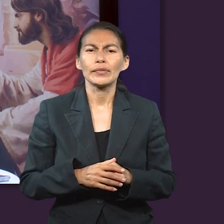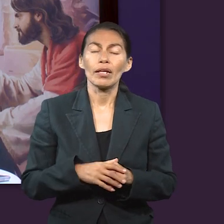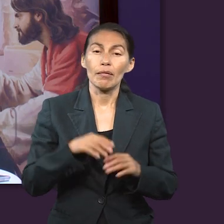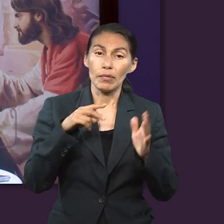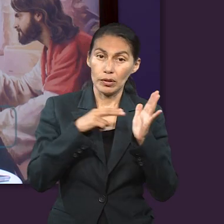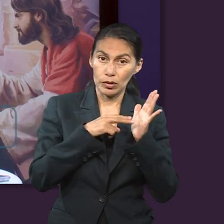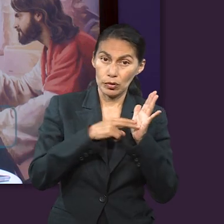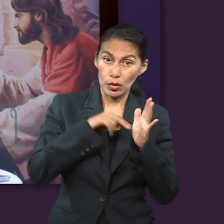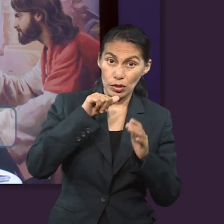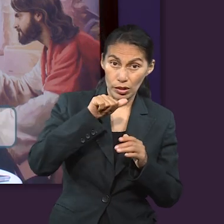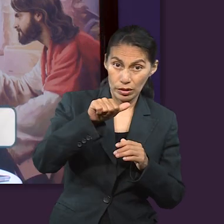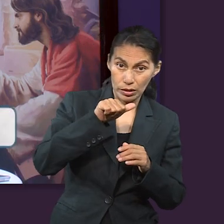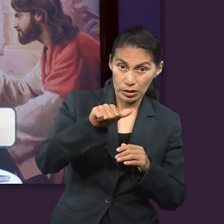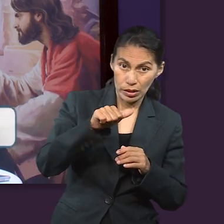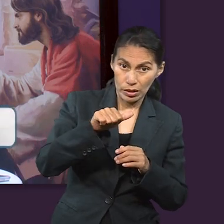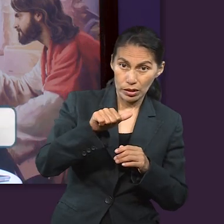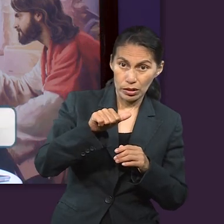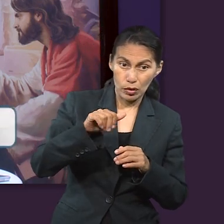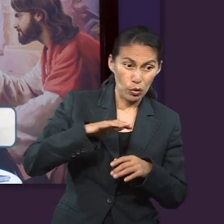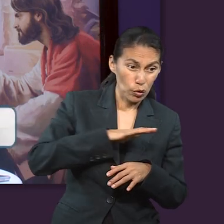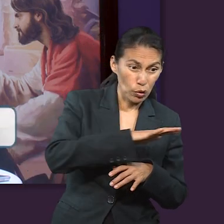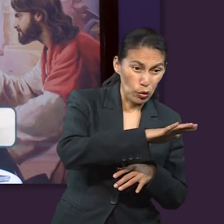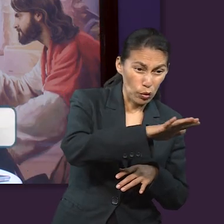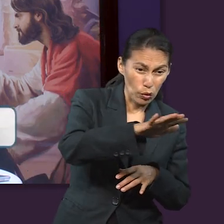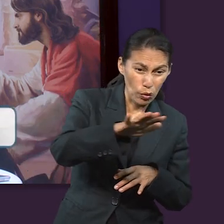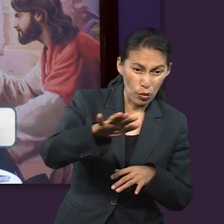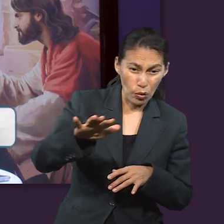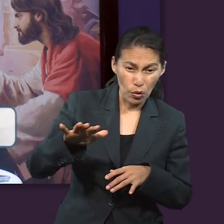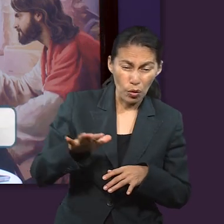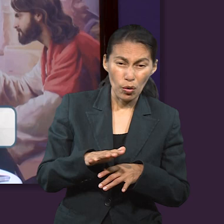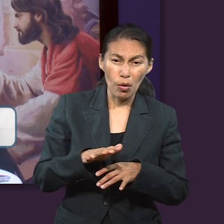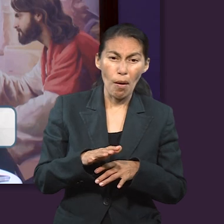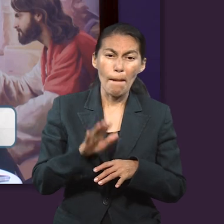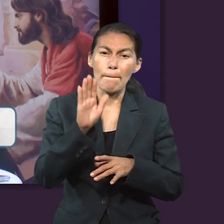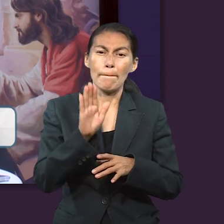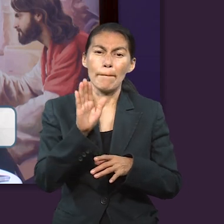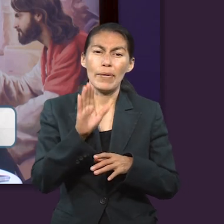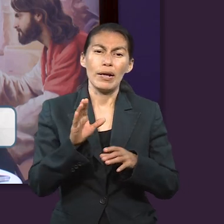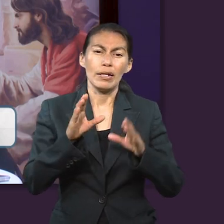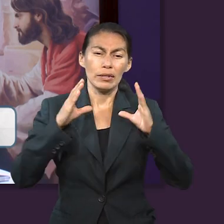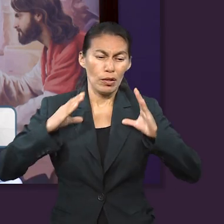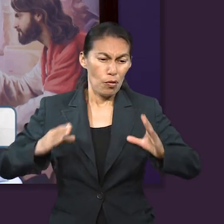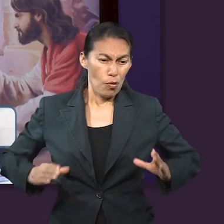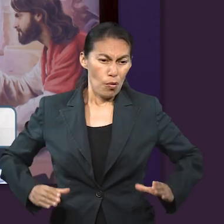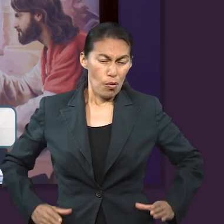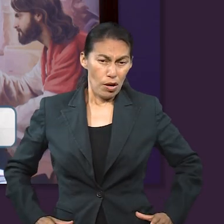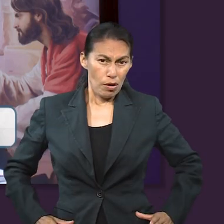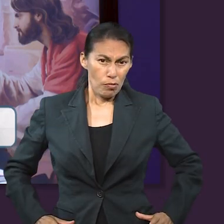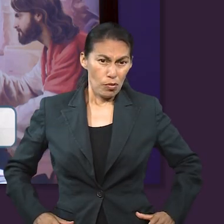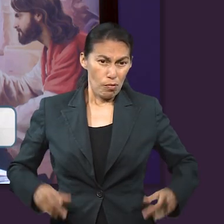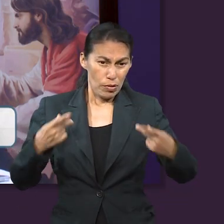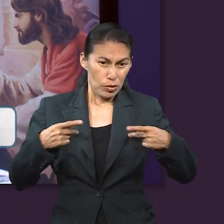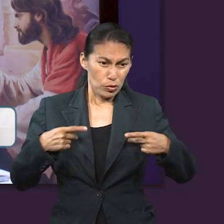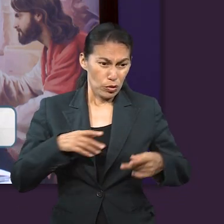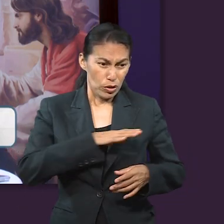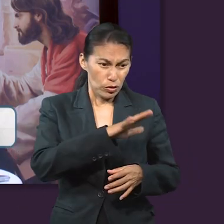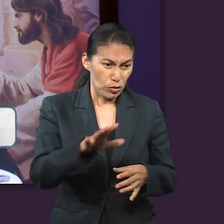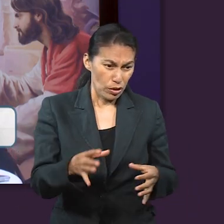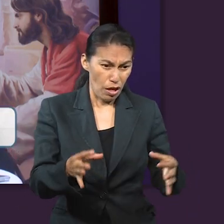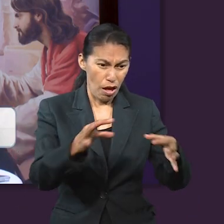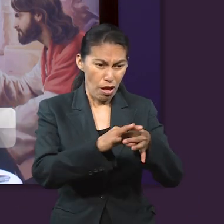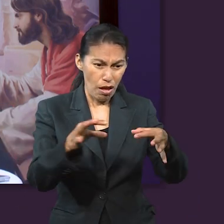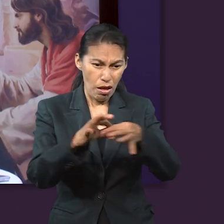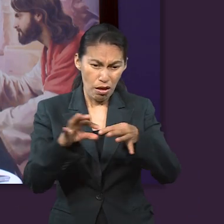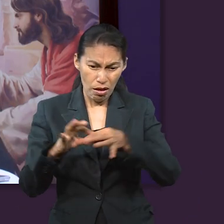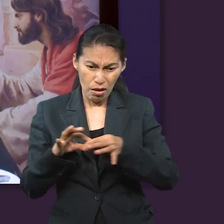16, de quien todo el cuerpo, bien concertado y unido entre sí por todas las coyunturas que se ayudan mutuamente